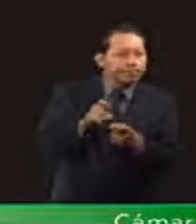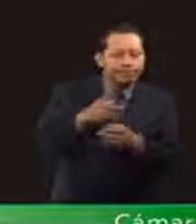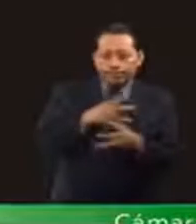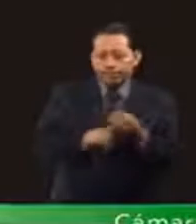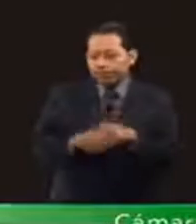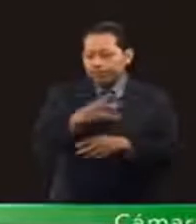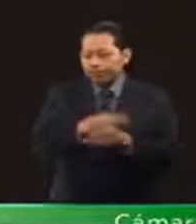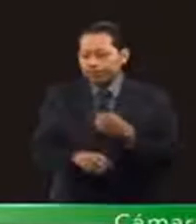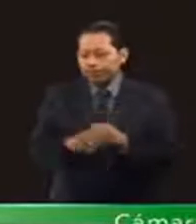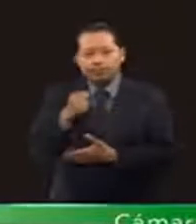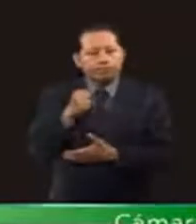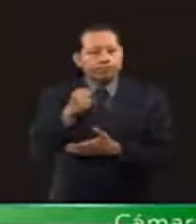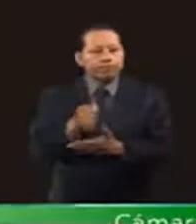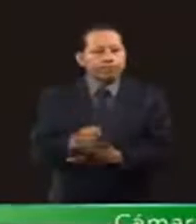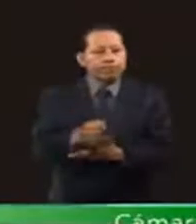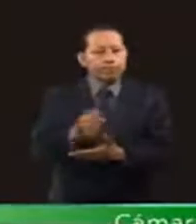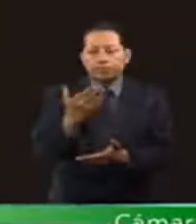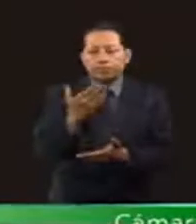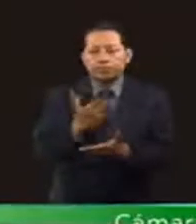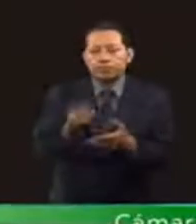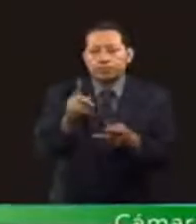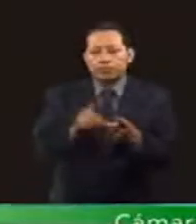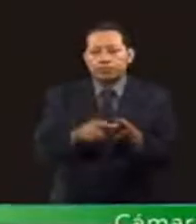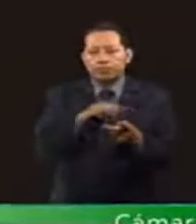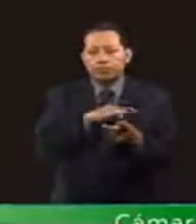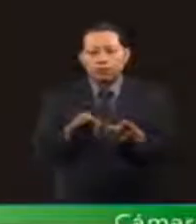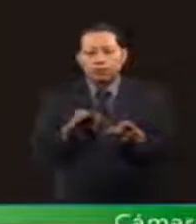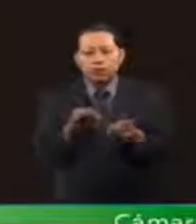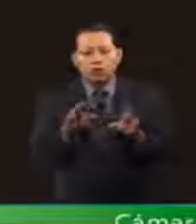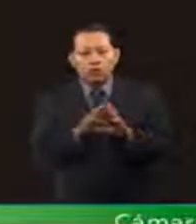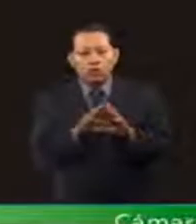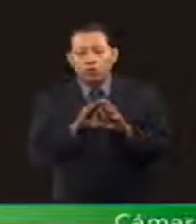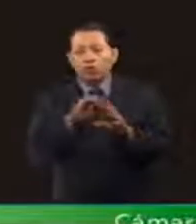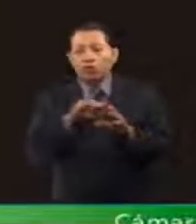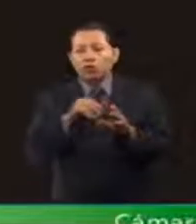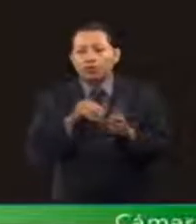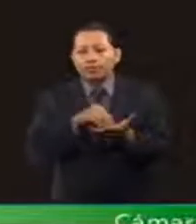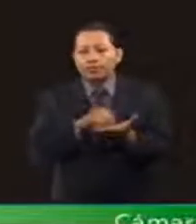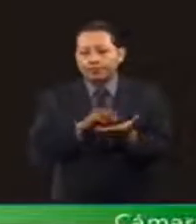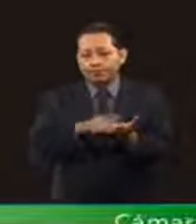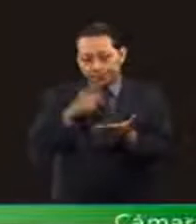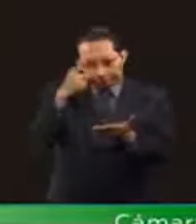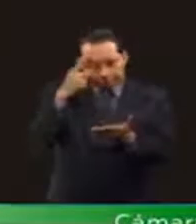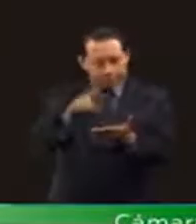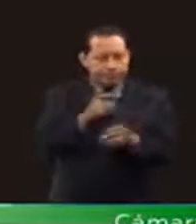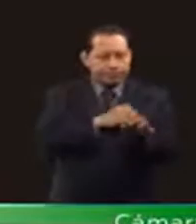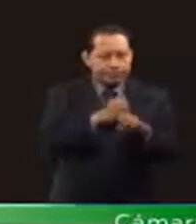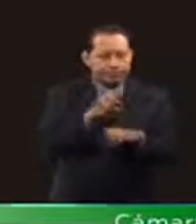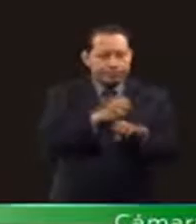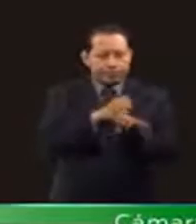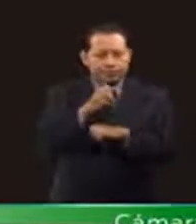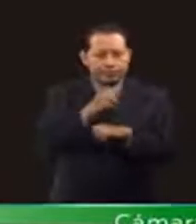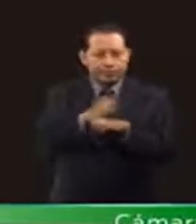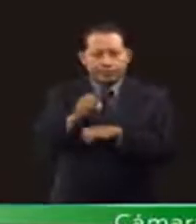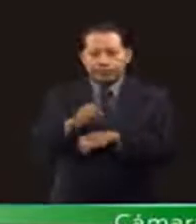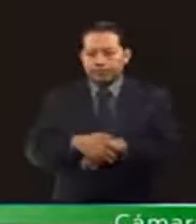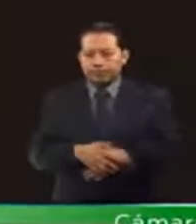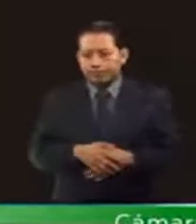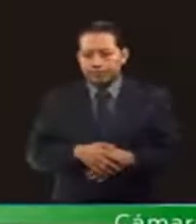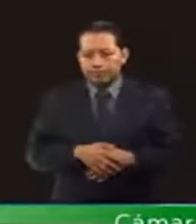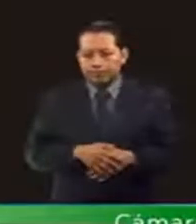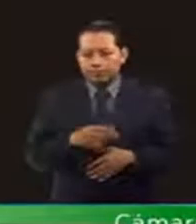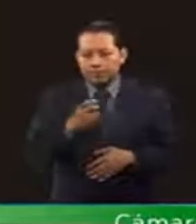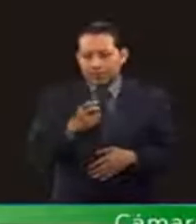Presupuestarios y el Fondo de Estabilización de los Ingresos de las Entidades Federativas.